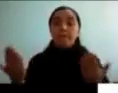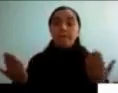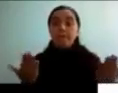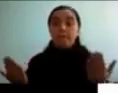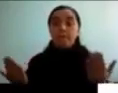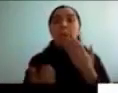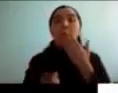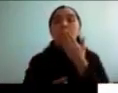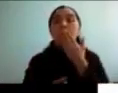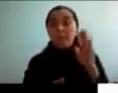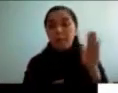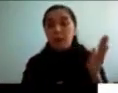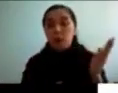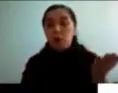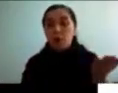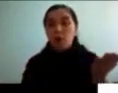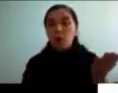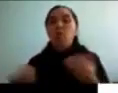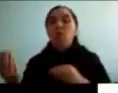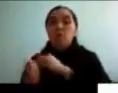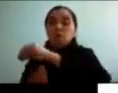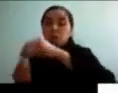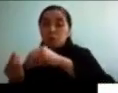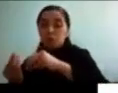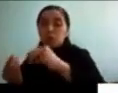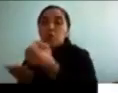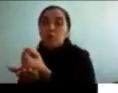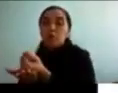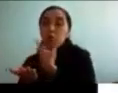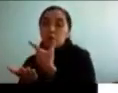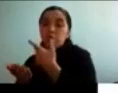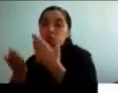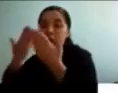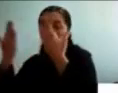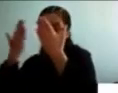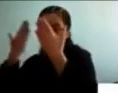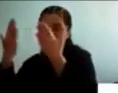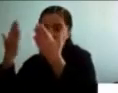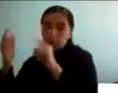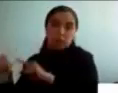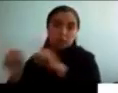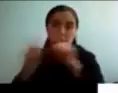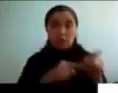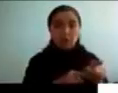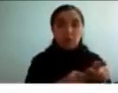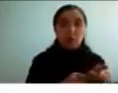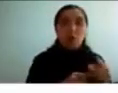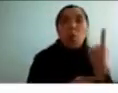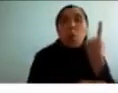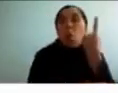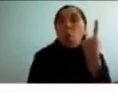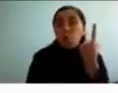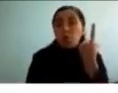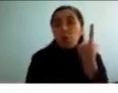resultados que aquellos grupos que recibieron solo tratamiento psicosocial o tratamiento en la comunidad